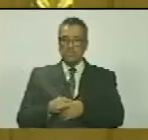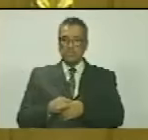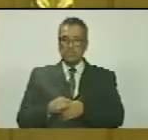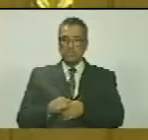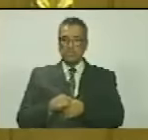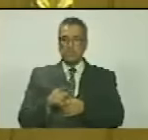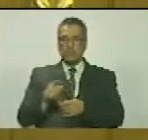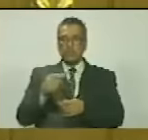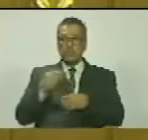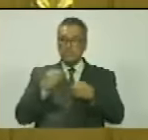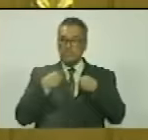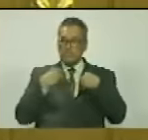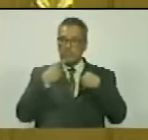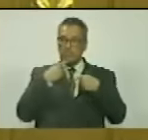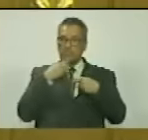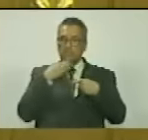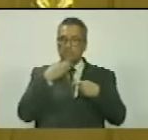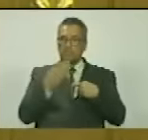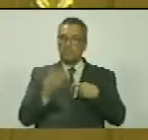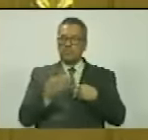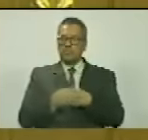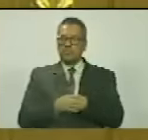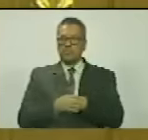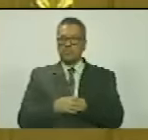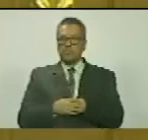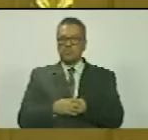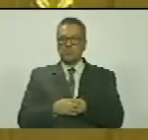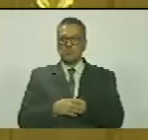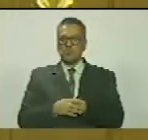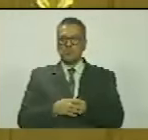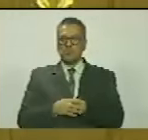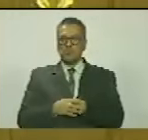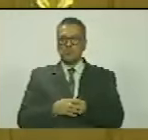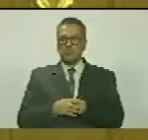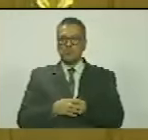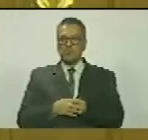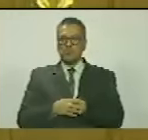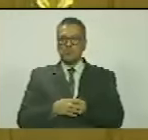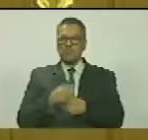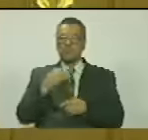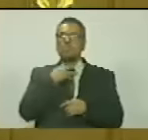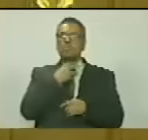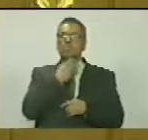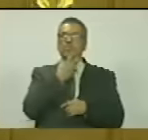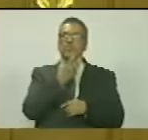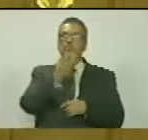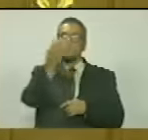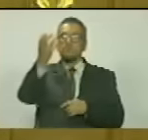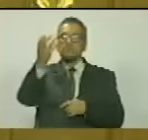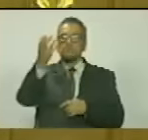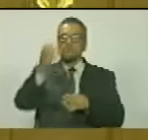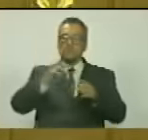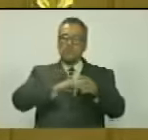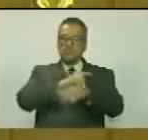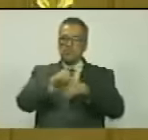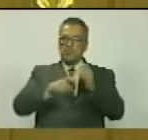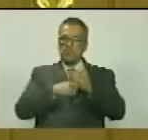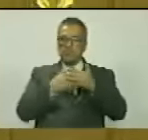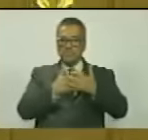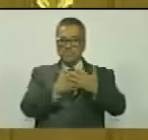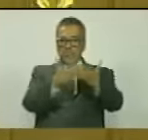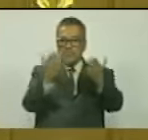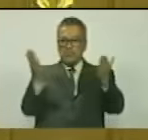vívida solicitud para gritarlo a los cuatro vientos